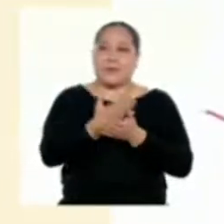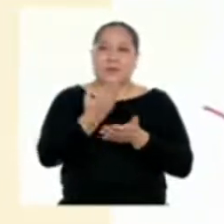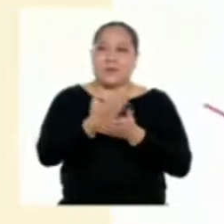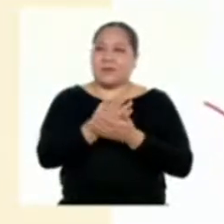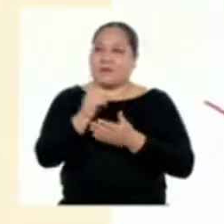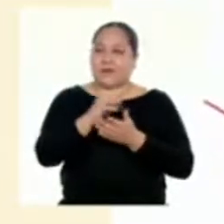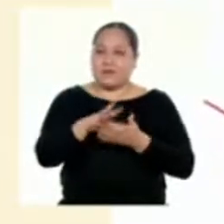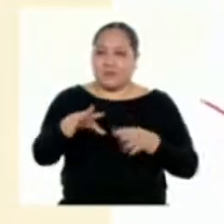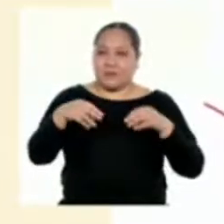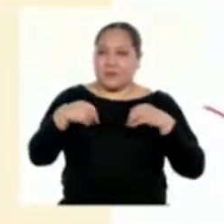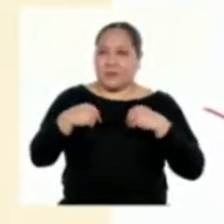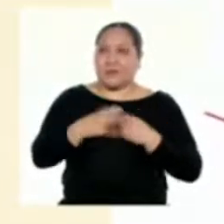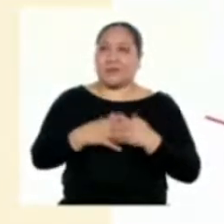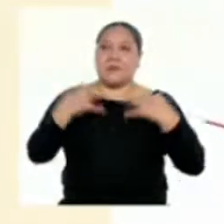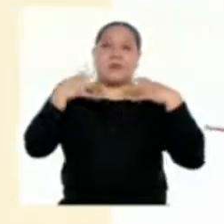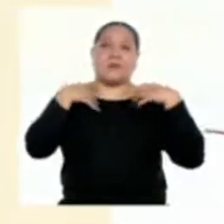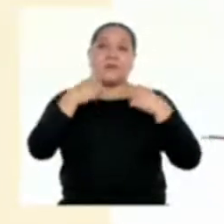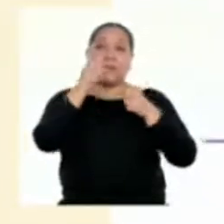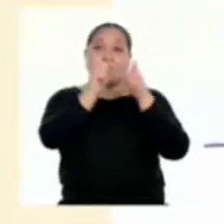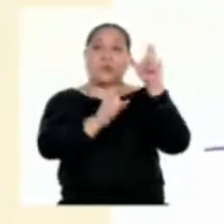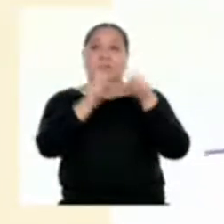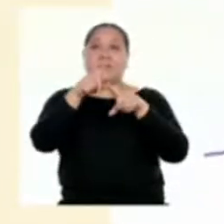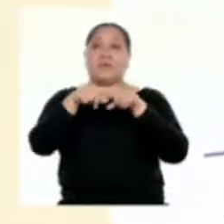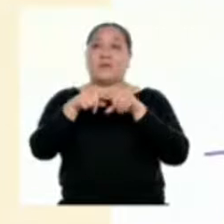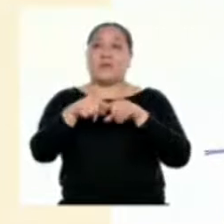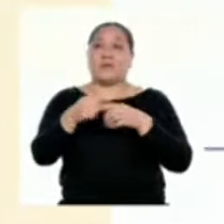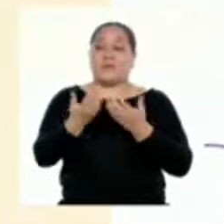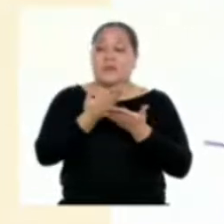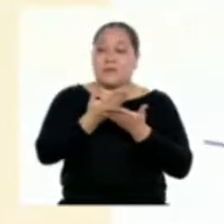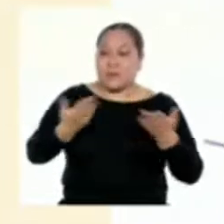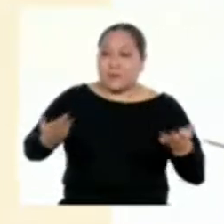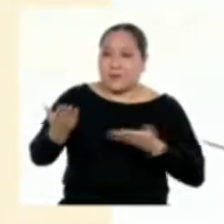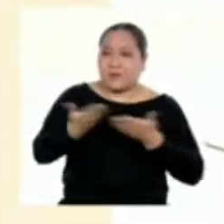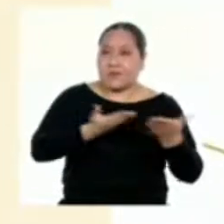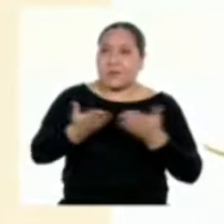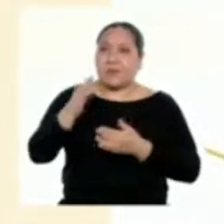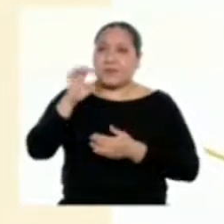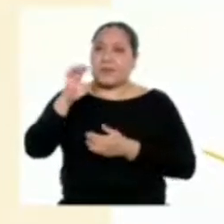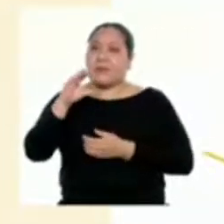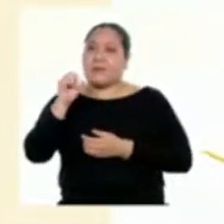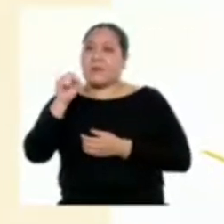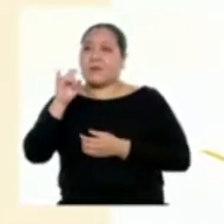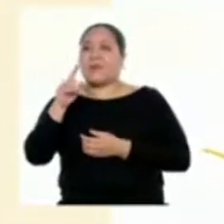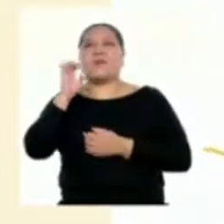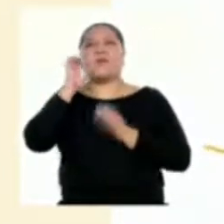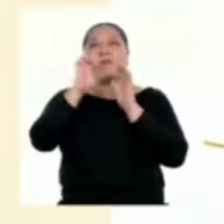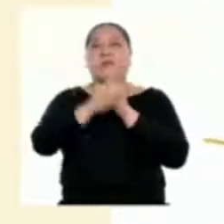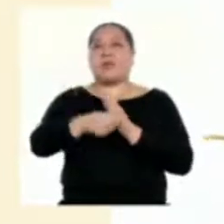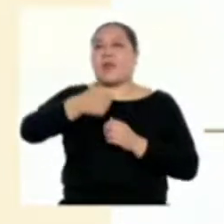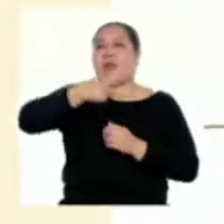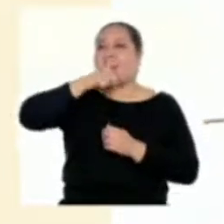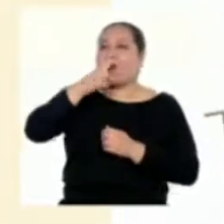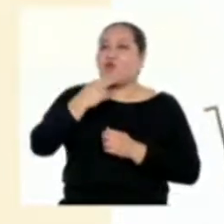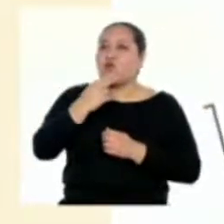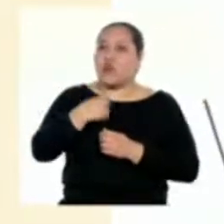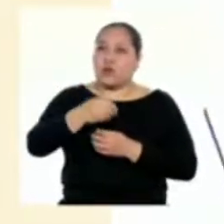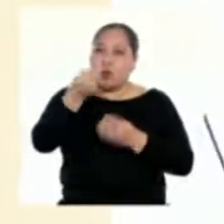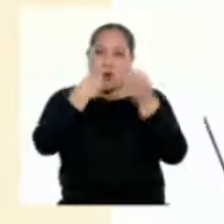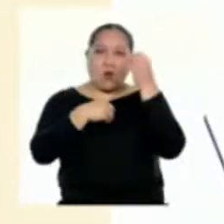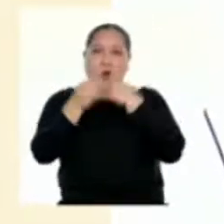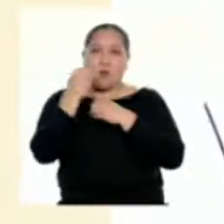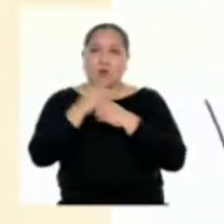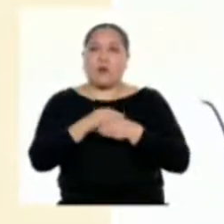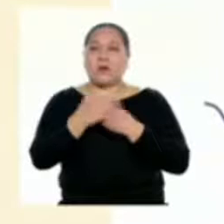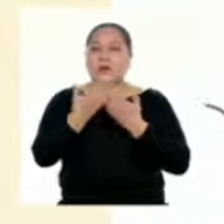La salud humana depende de los bienes y servicios de los ecosistemas como el agua dulce los alimentos y las fuentes de